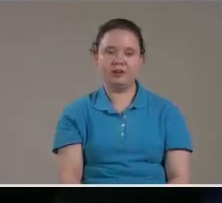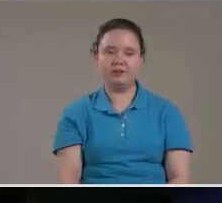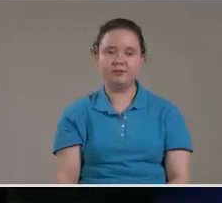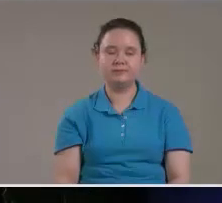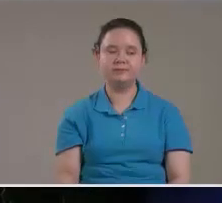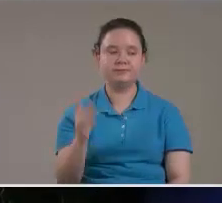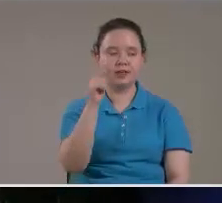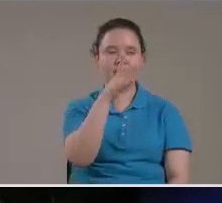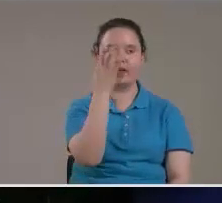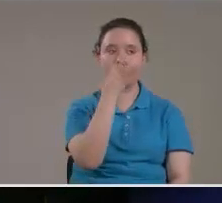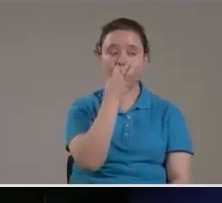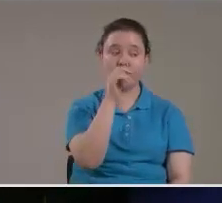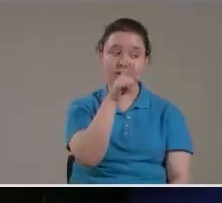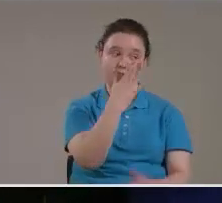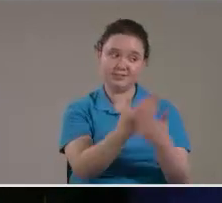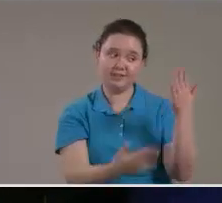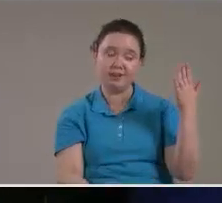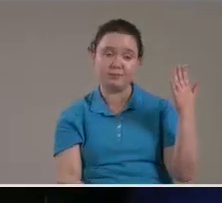¿Y esa mujer se va?